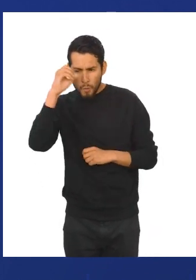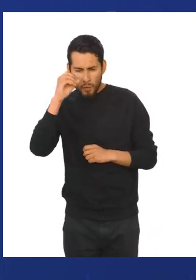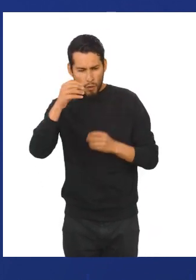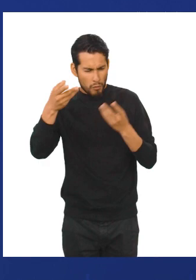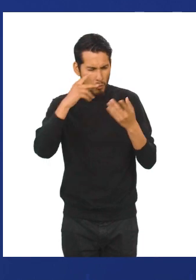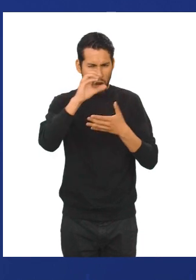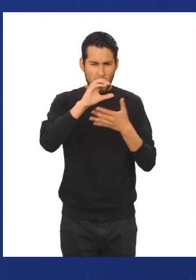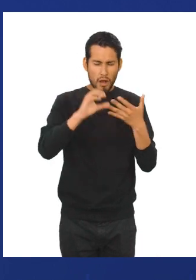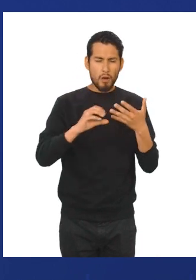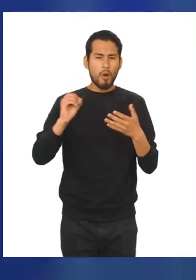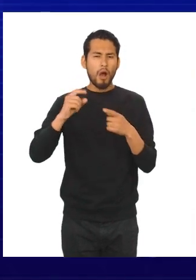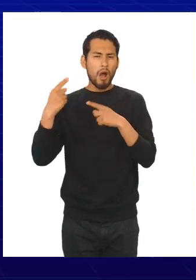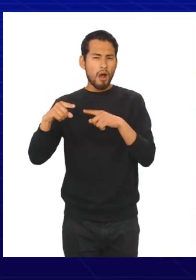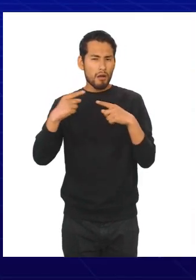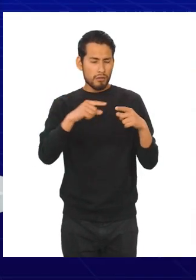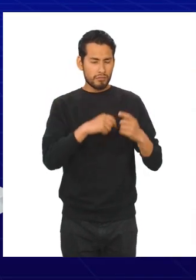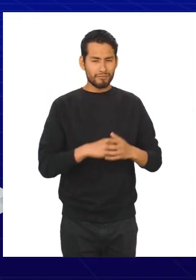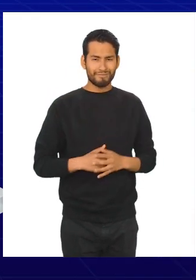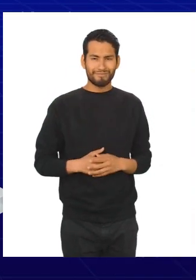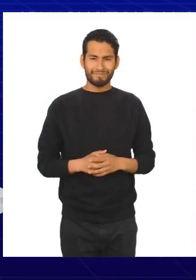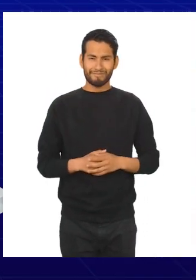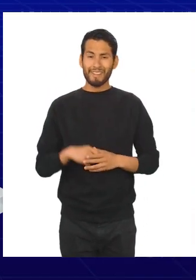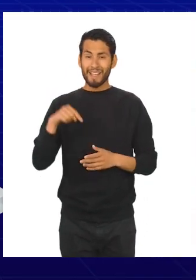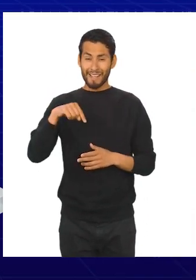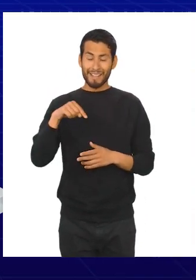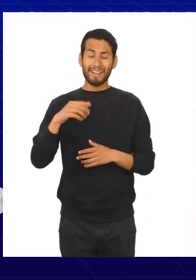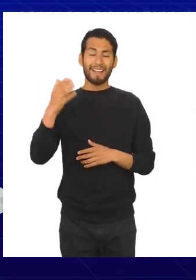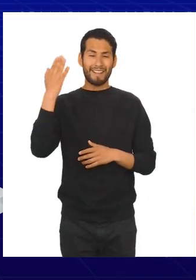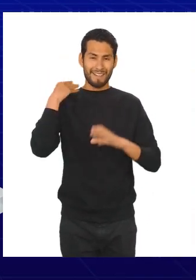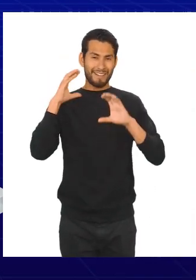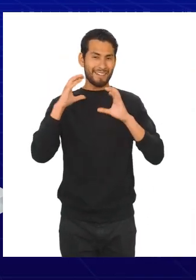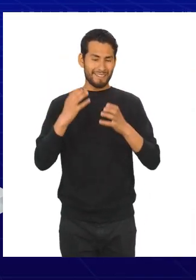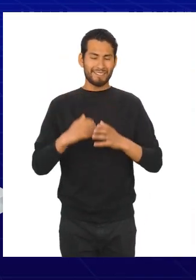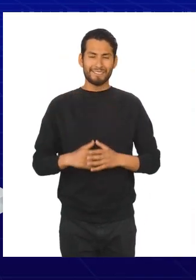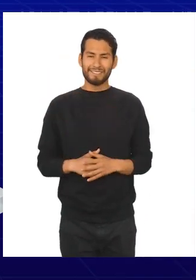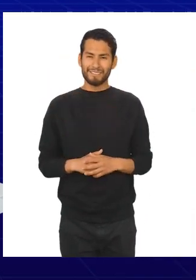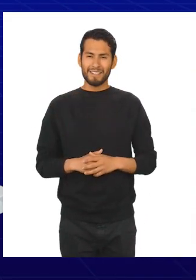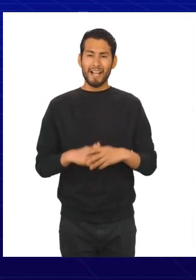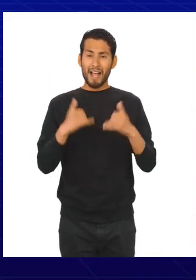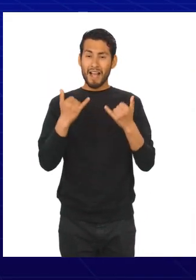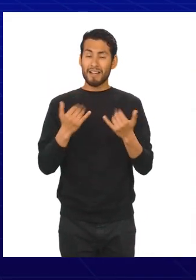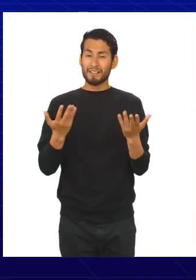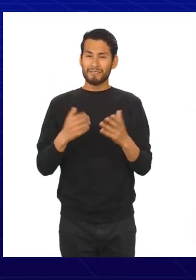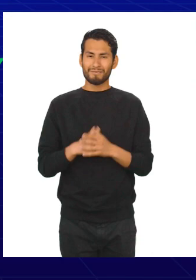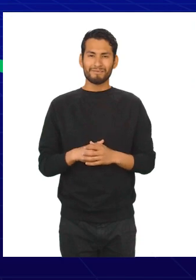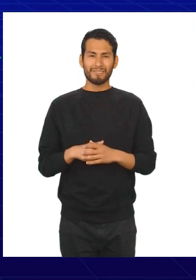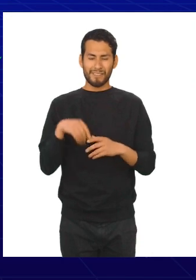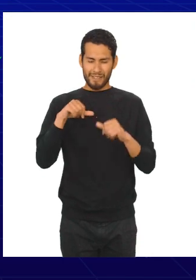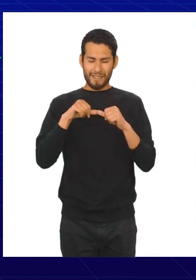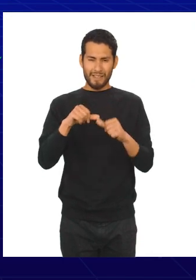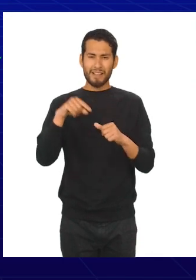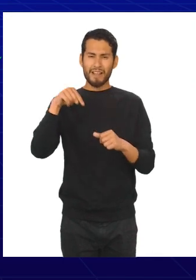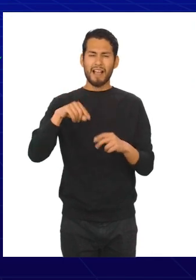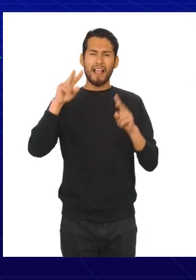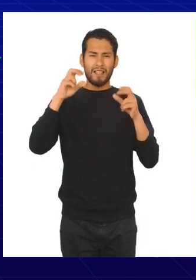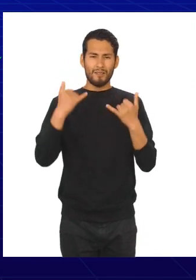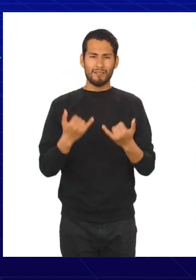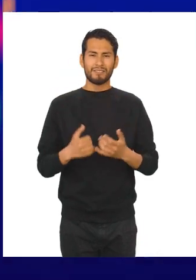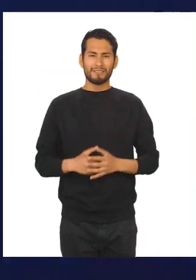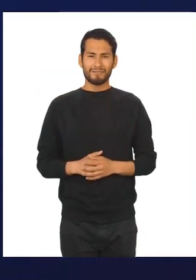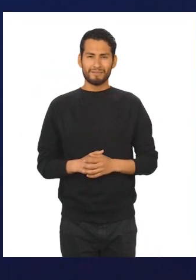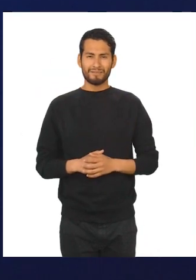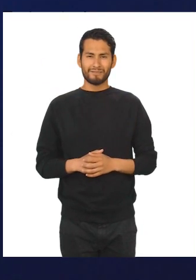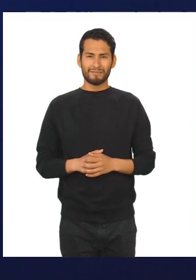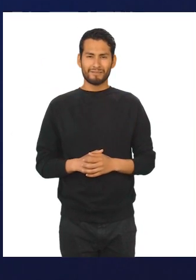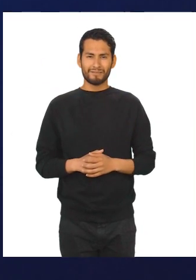o hechos específicos. Y esto fue el repaso de la clase pasada. Ahora sí, empecemos con el tema del día.